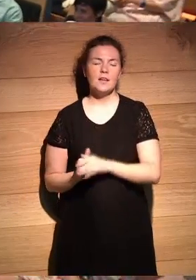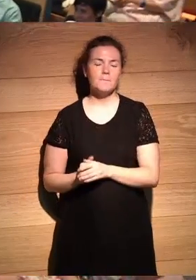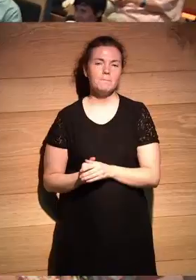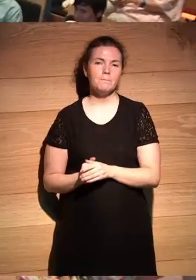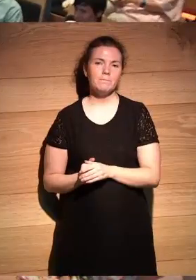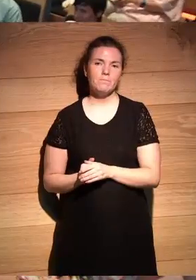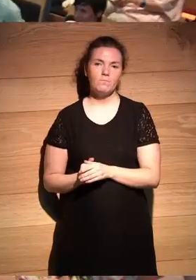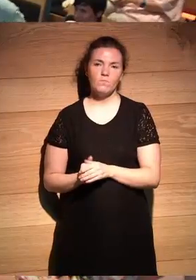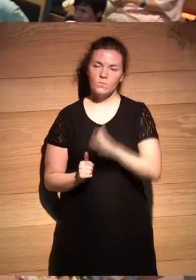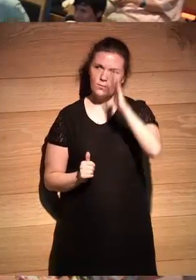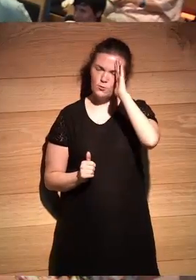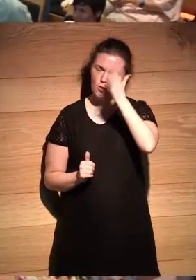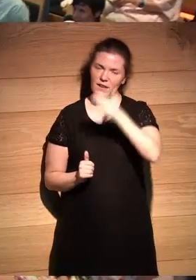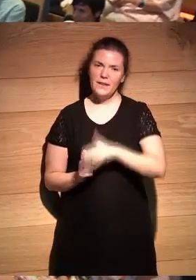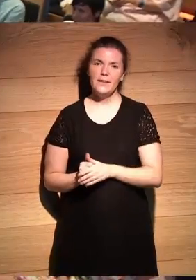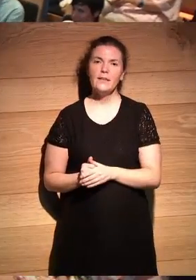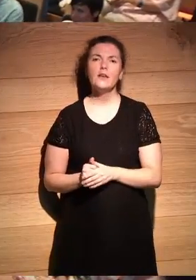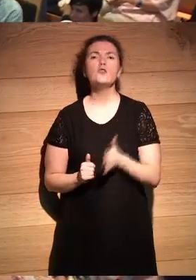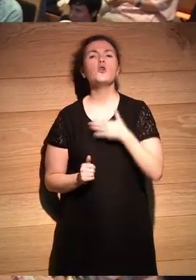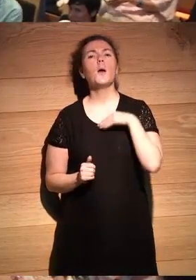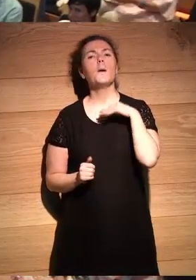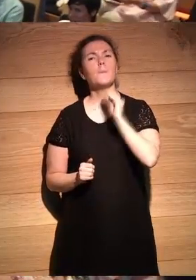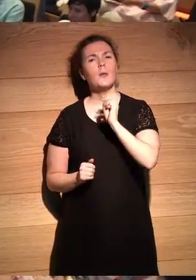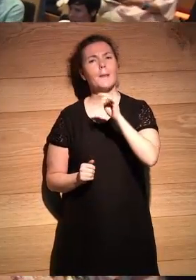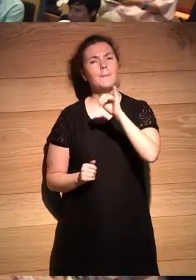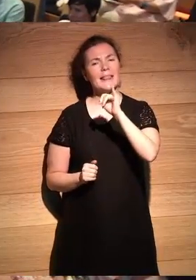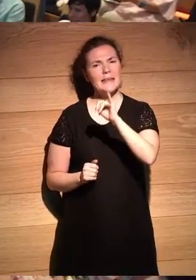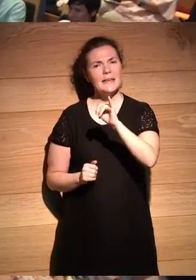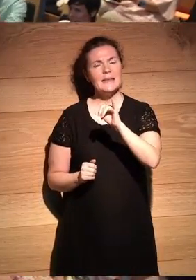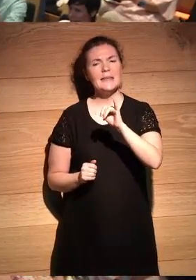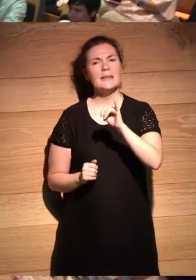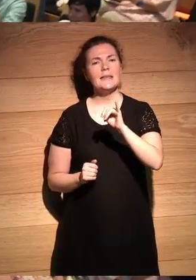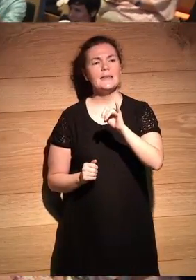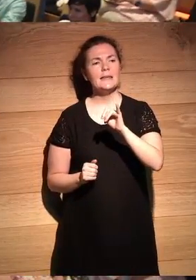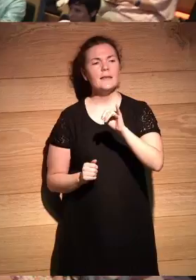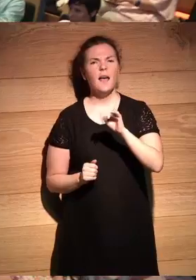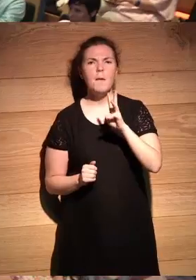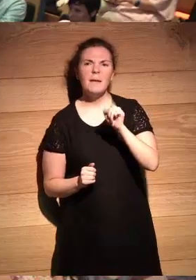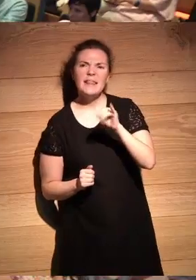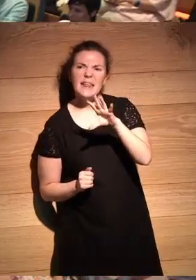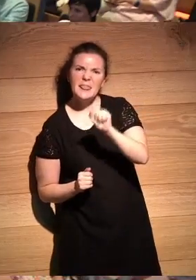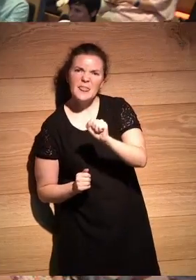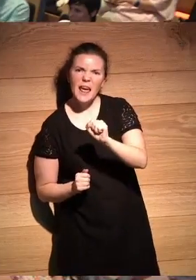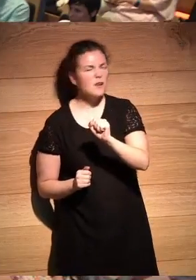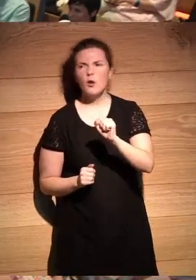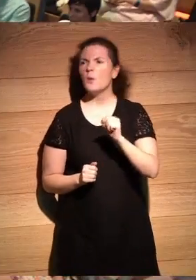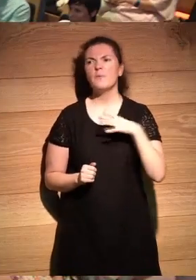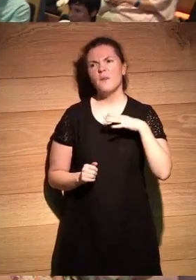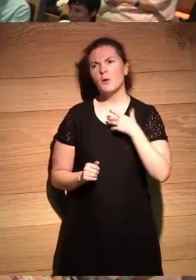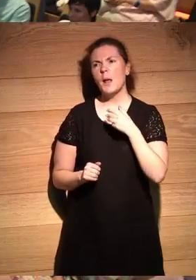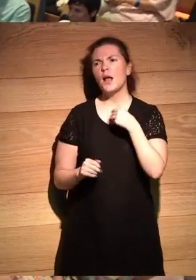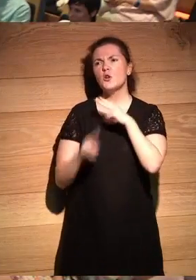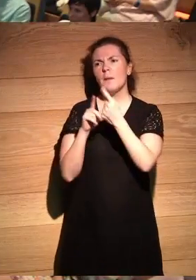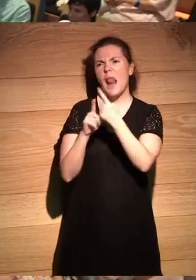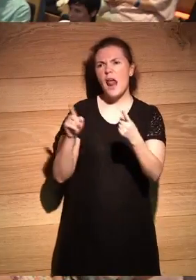hola hola no mentiras yo tenía una pregunta pregunta para Patricia en términos de Patricia no me digas Patricia sí, pero